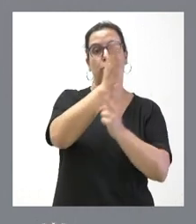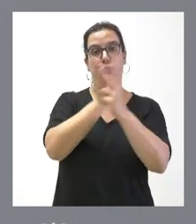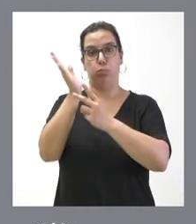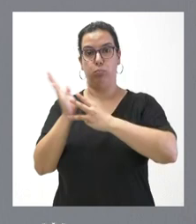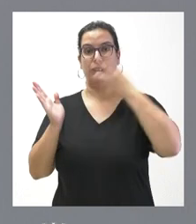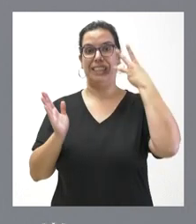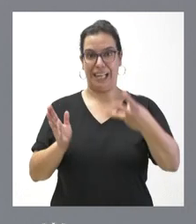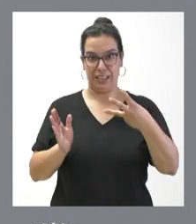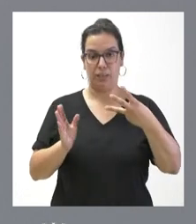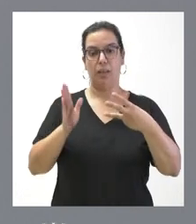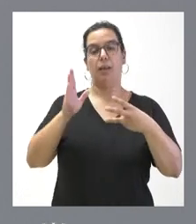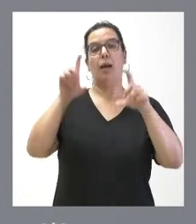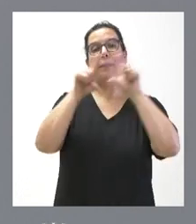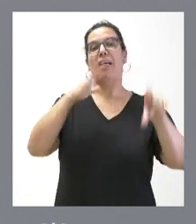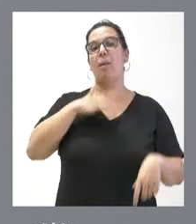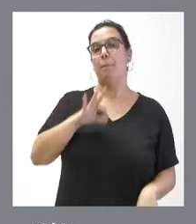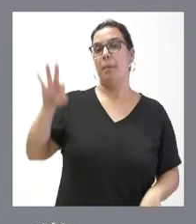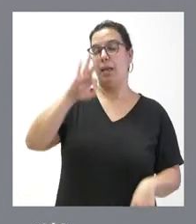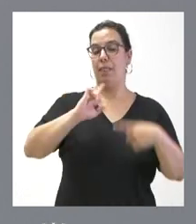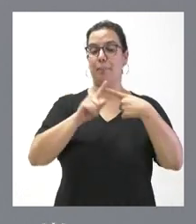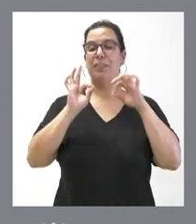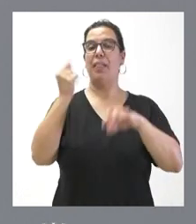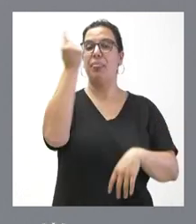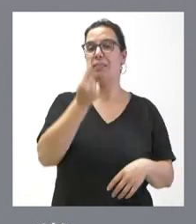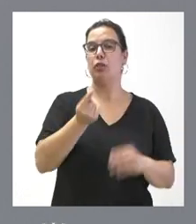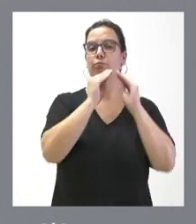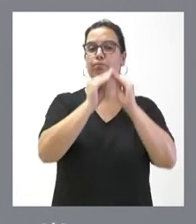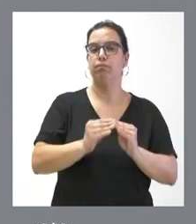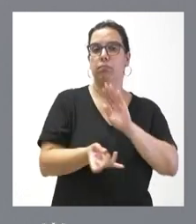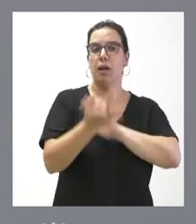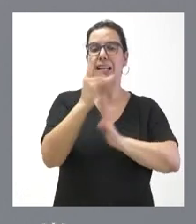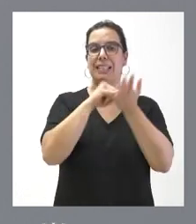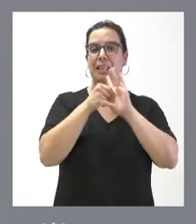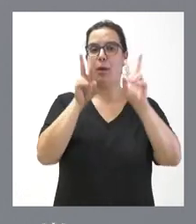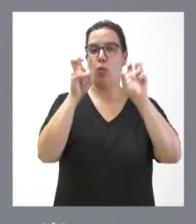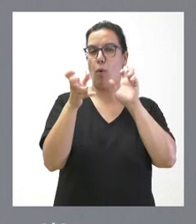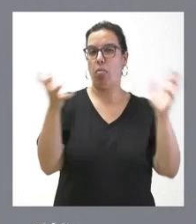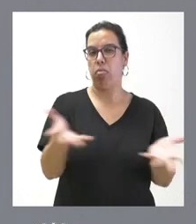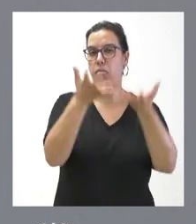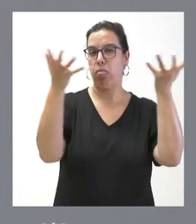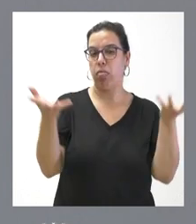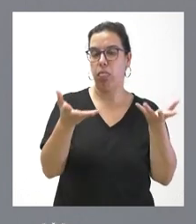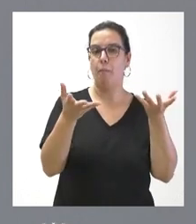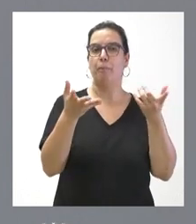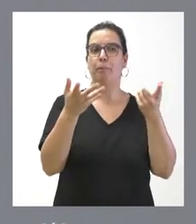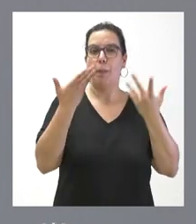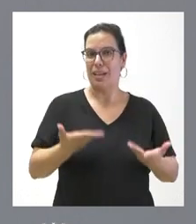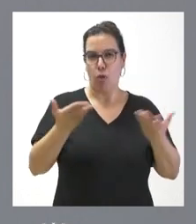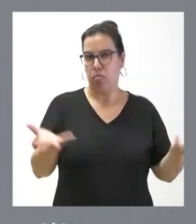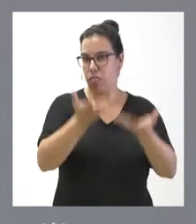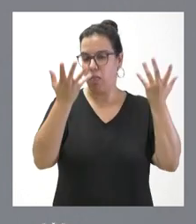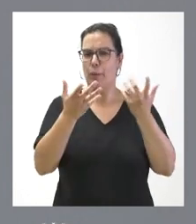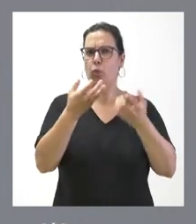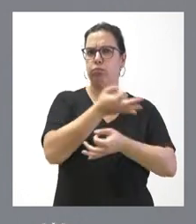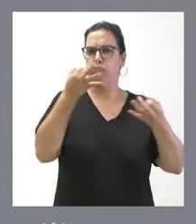empresa palentina. En primer lugar, el diseño y desarrollo de un nuevo sistema ultraligero y altamente eficiente para